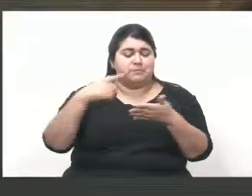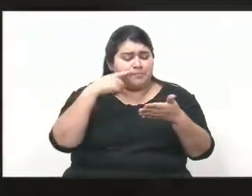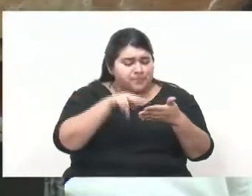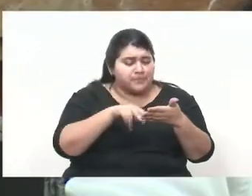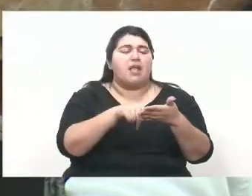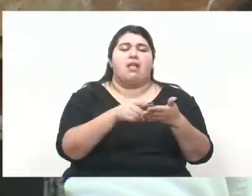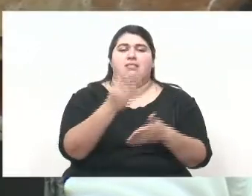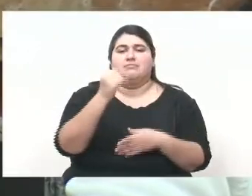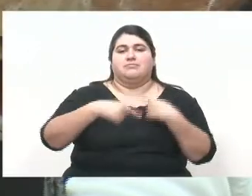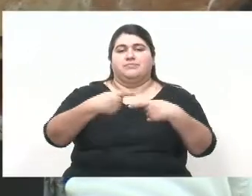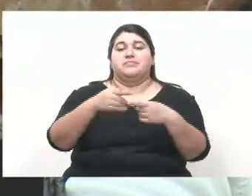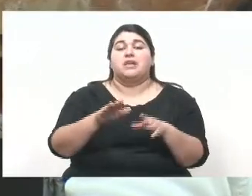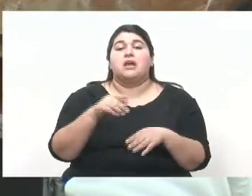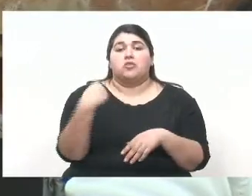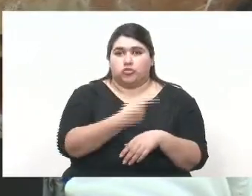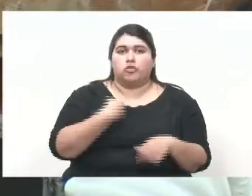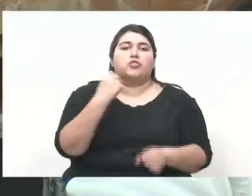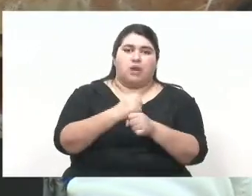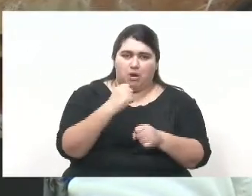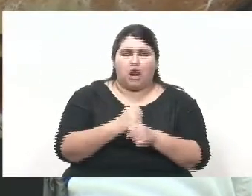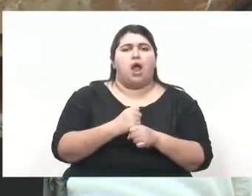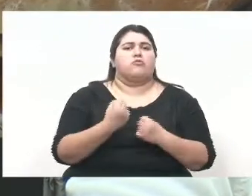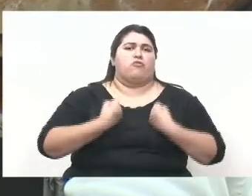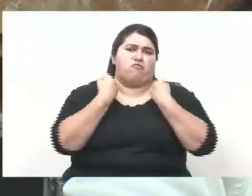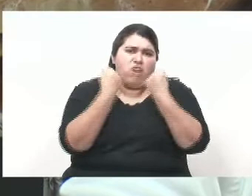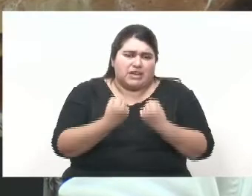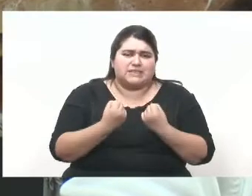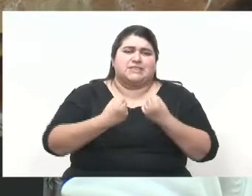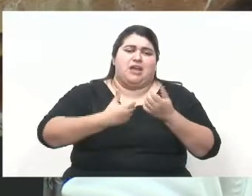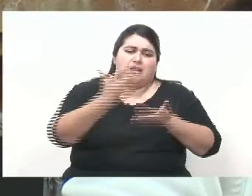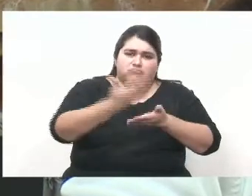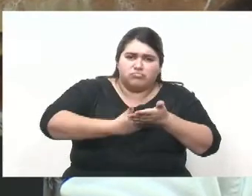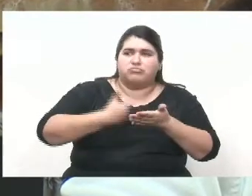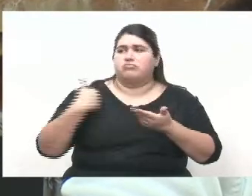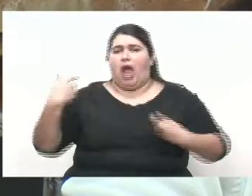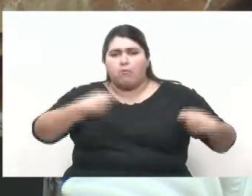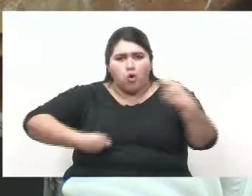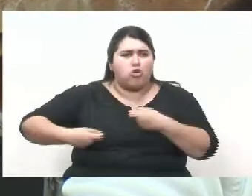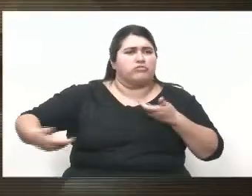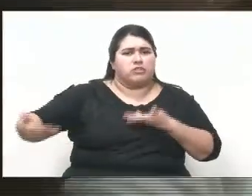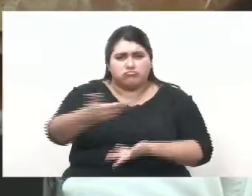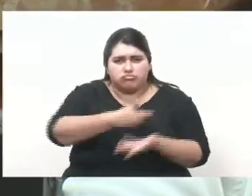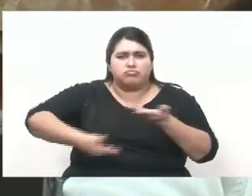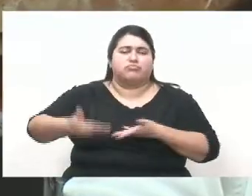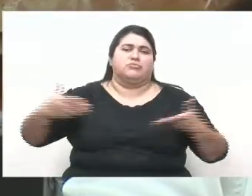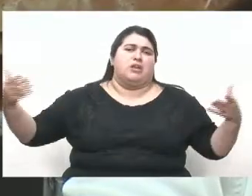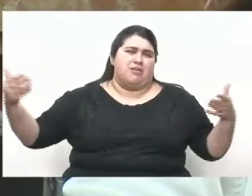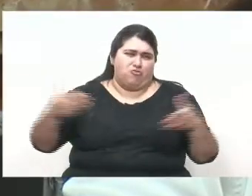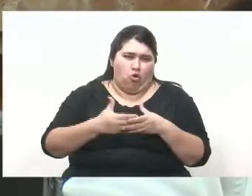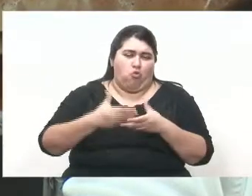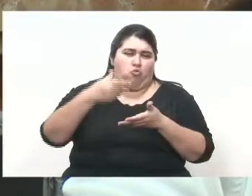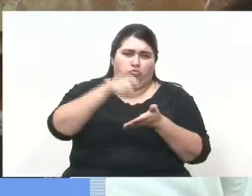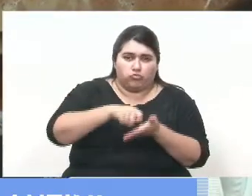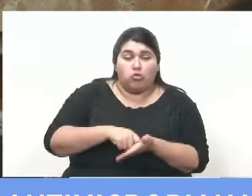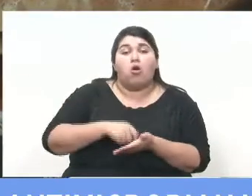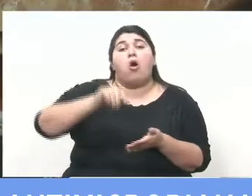Como dije, hemos trabajado y hemos robustecido el proyecto de manera conjunta, ha habido aportes fundamentales de